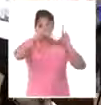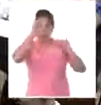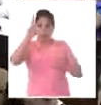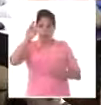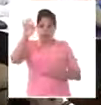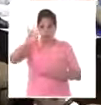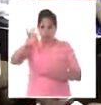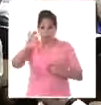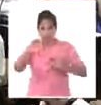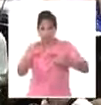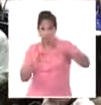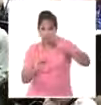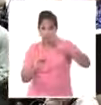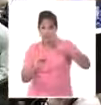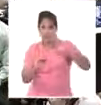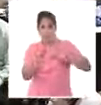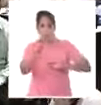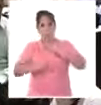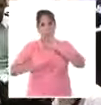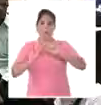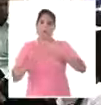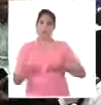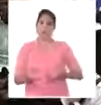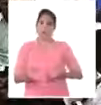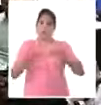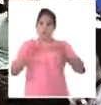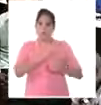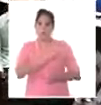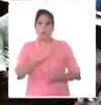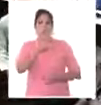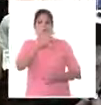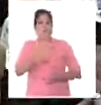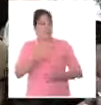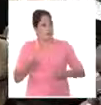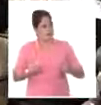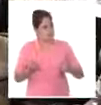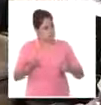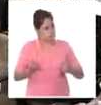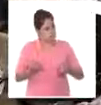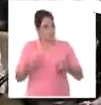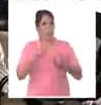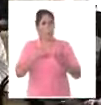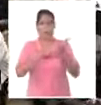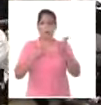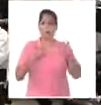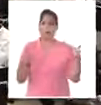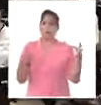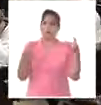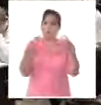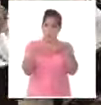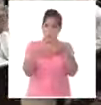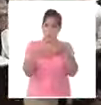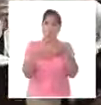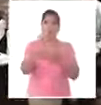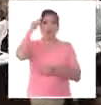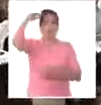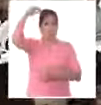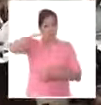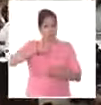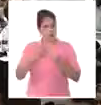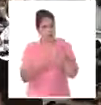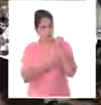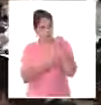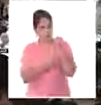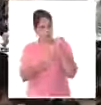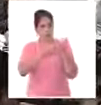la revolución creció política y moralmente con Fidel al frente y un partido de unidad consciente de su fuerza.